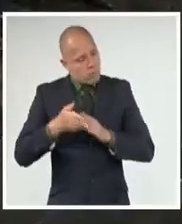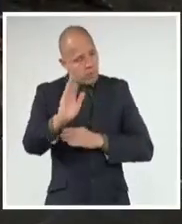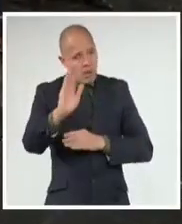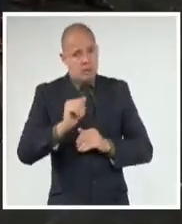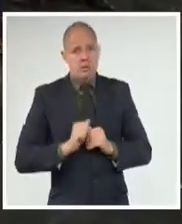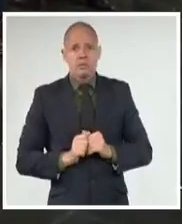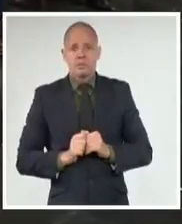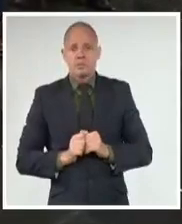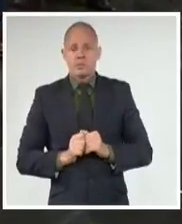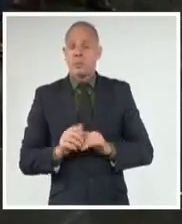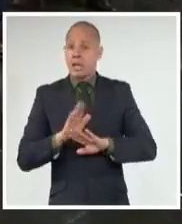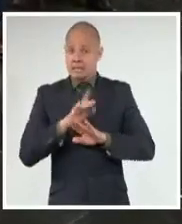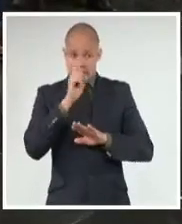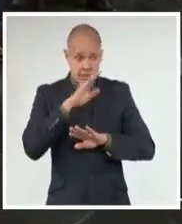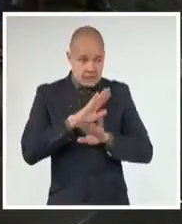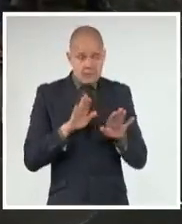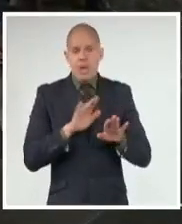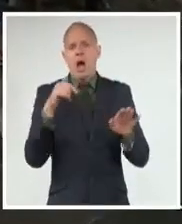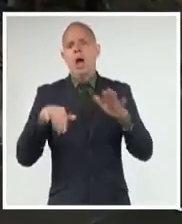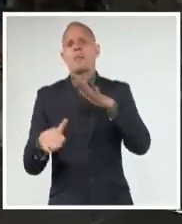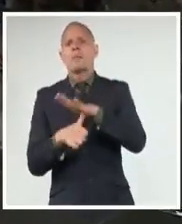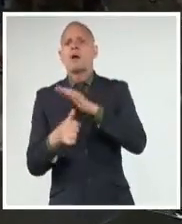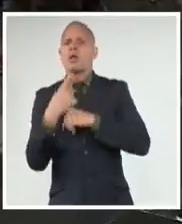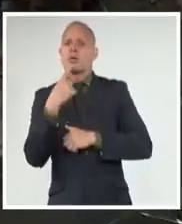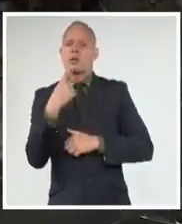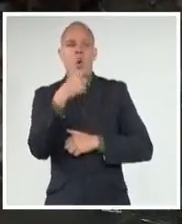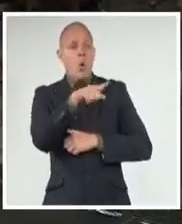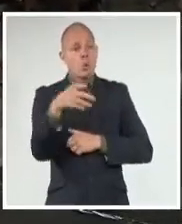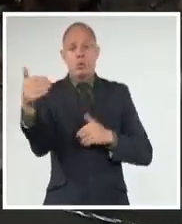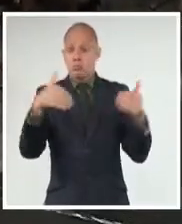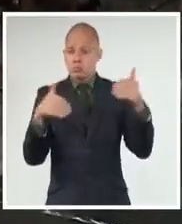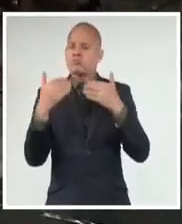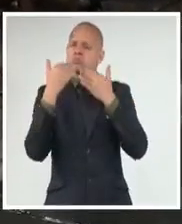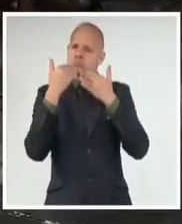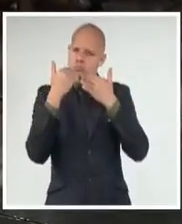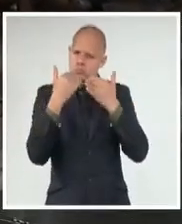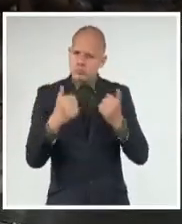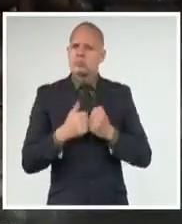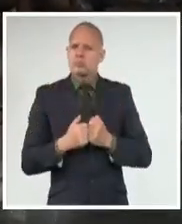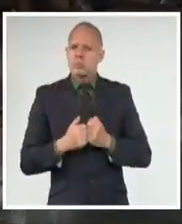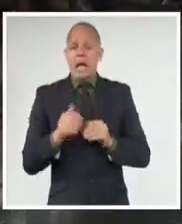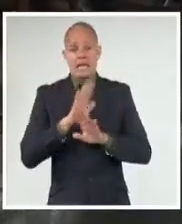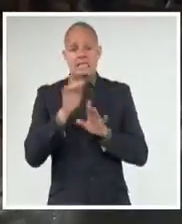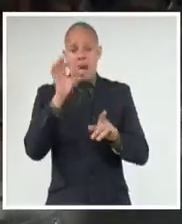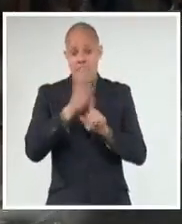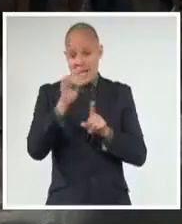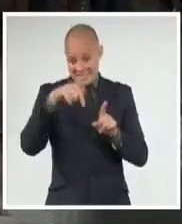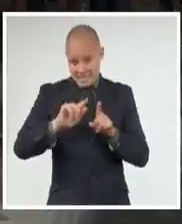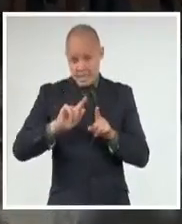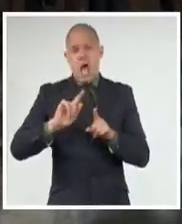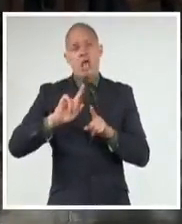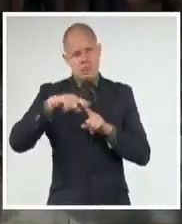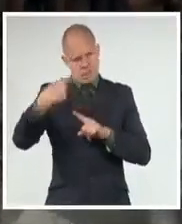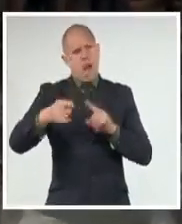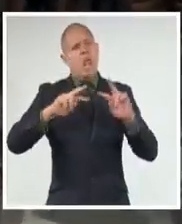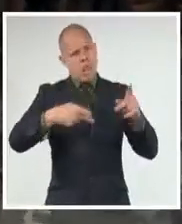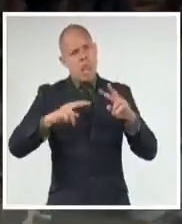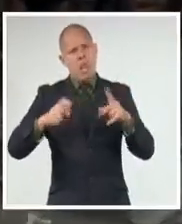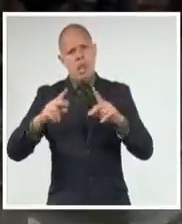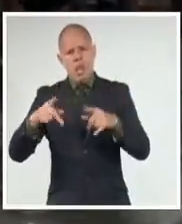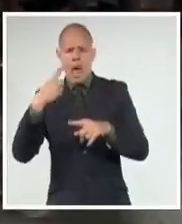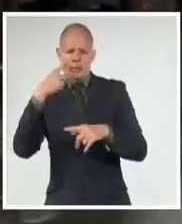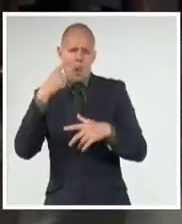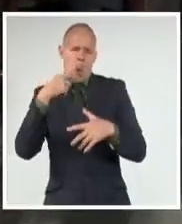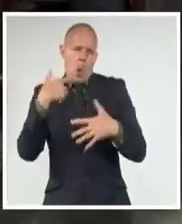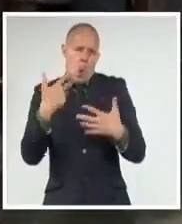agradeció a los líderes ecuménicos su participación en el encuentro, el primero de varios con directivos de instituciones religiosas y asociaciones